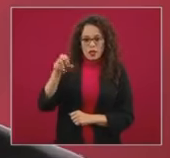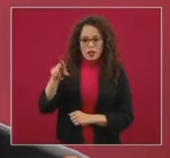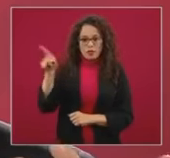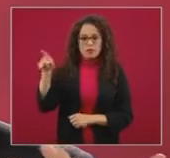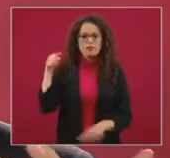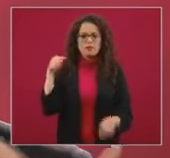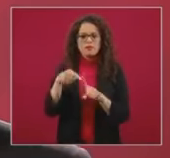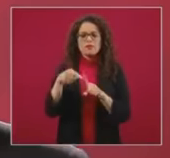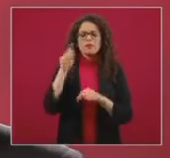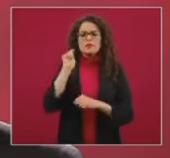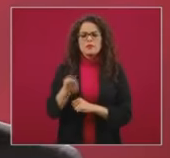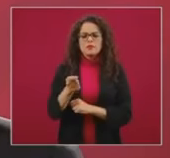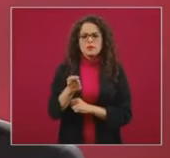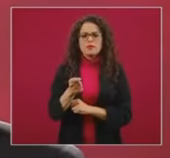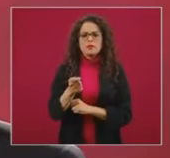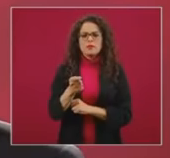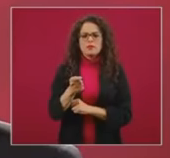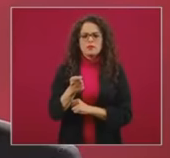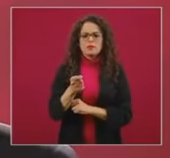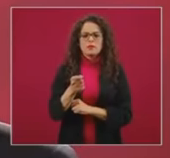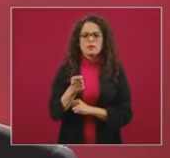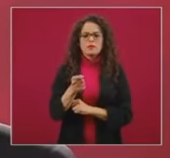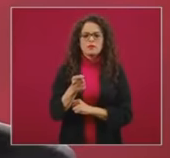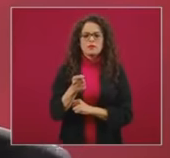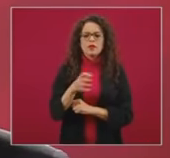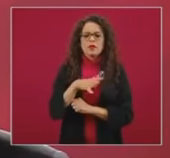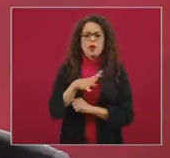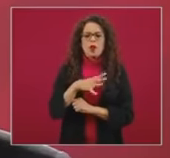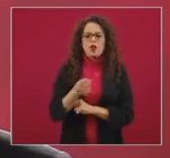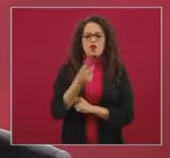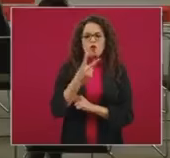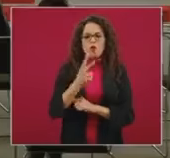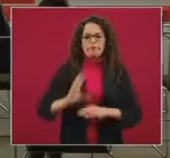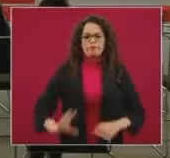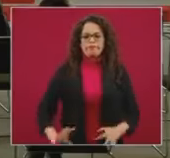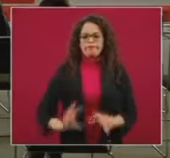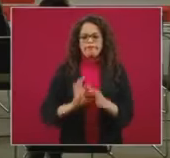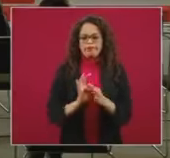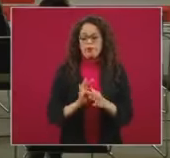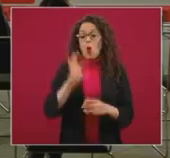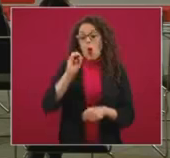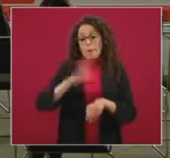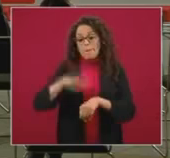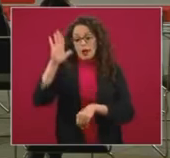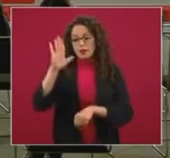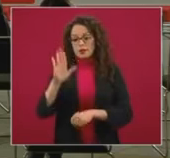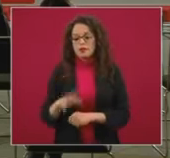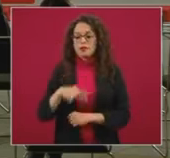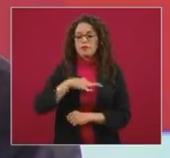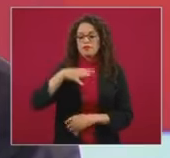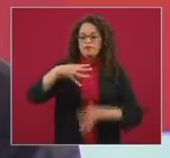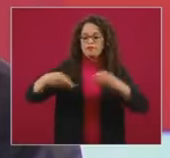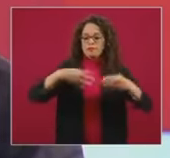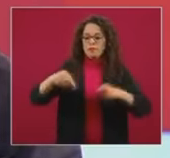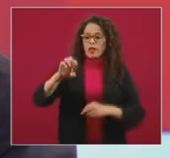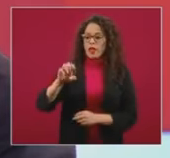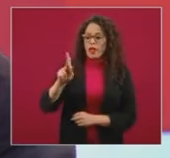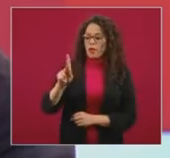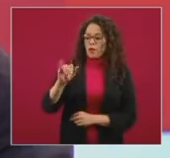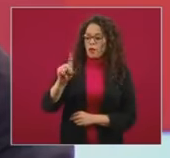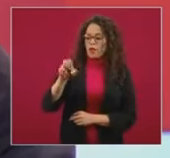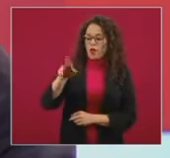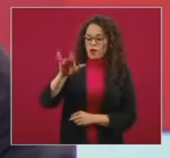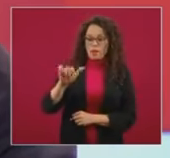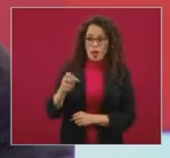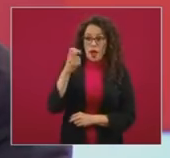refiere a la confluencia de dos epidemias, o dos o más epidemias. En su momento, Merrill